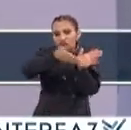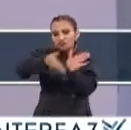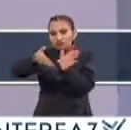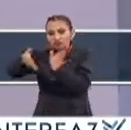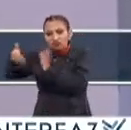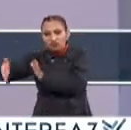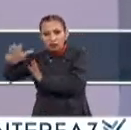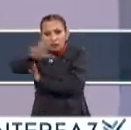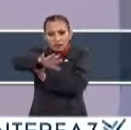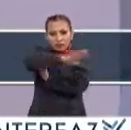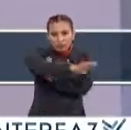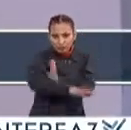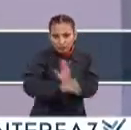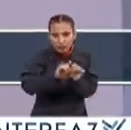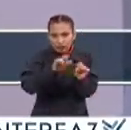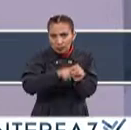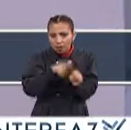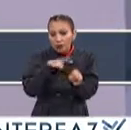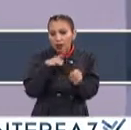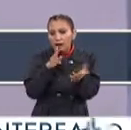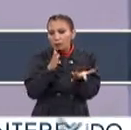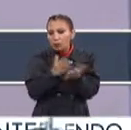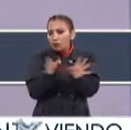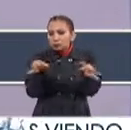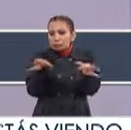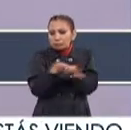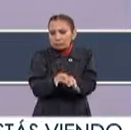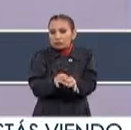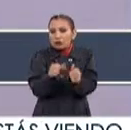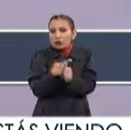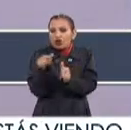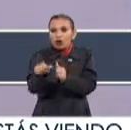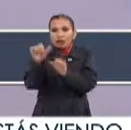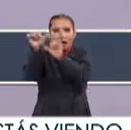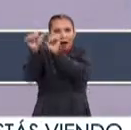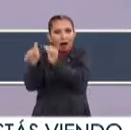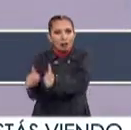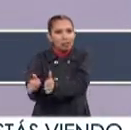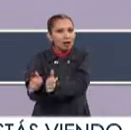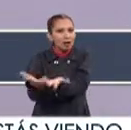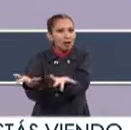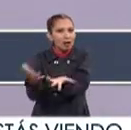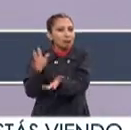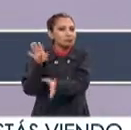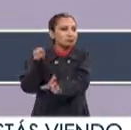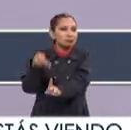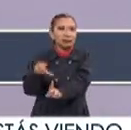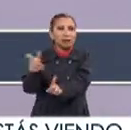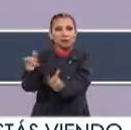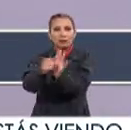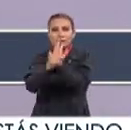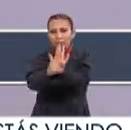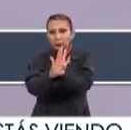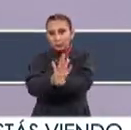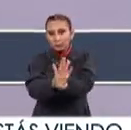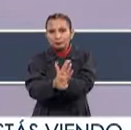De las sociedades Tiene una muy estrecha Relación también Con el arte En sentido de Su simbología De cómo